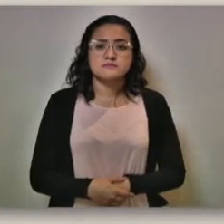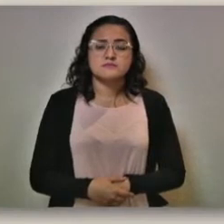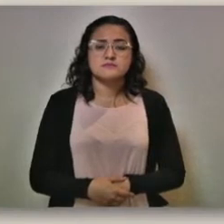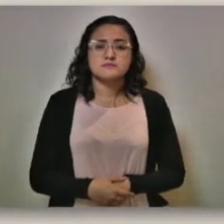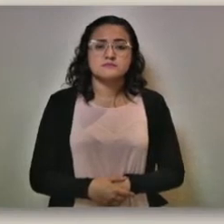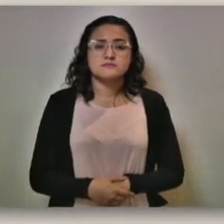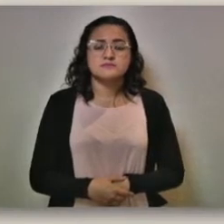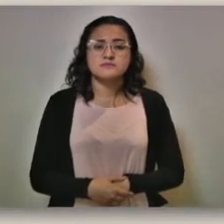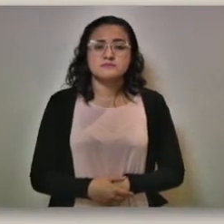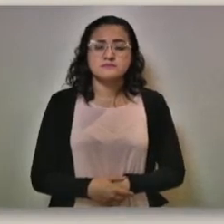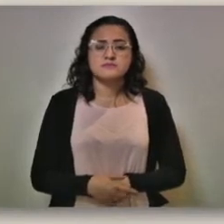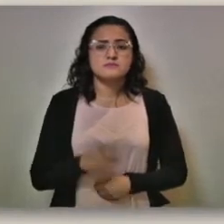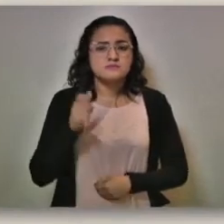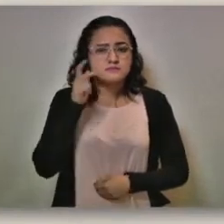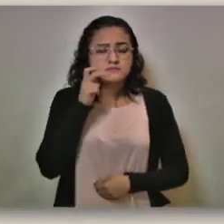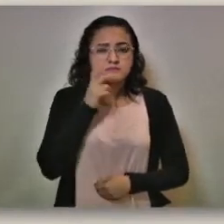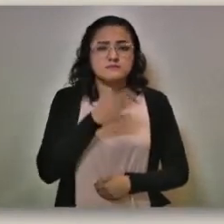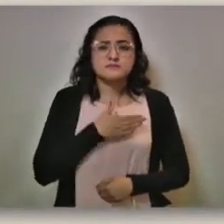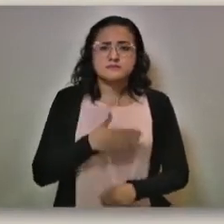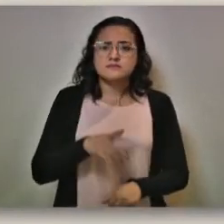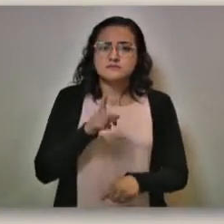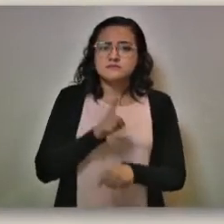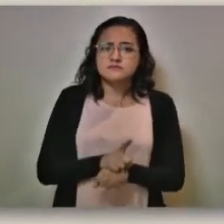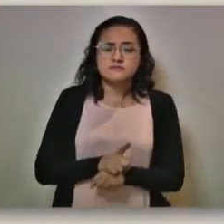Bueno, ¿me escuchan? Buenos días.